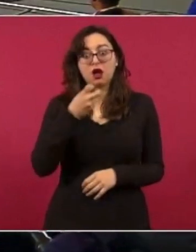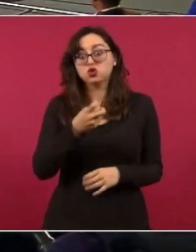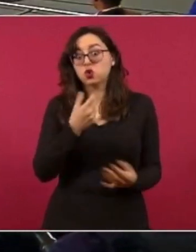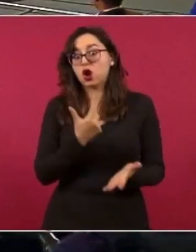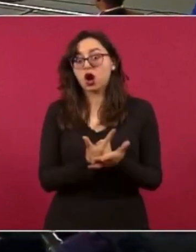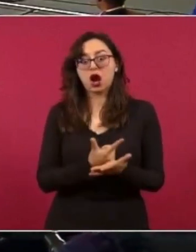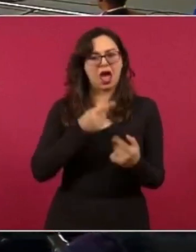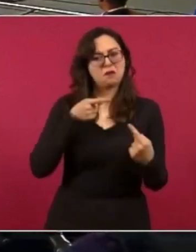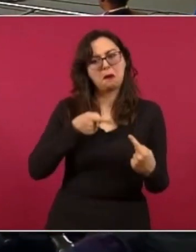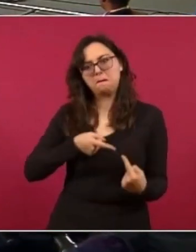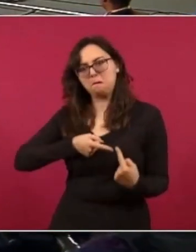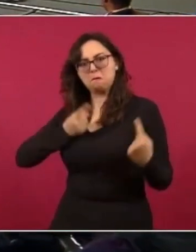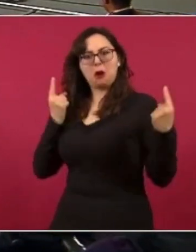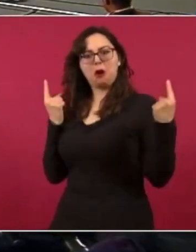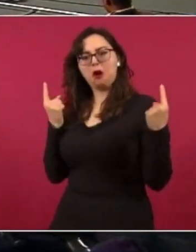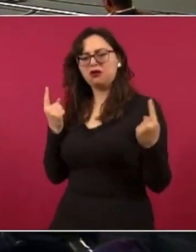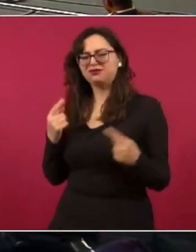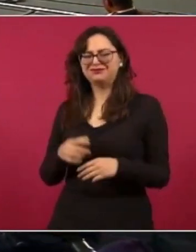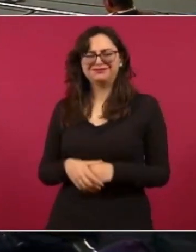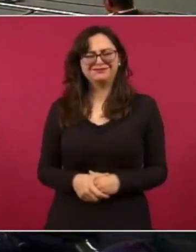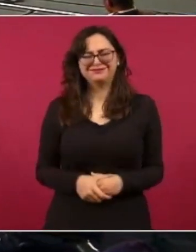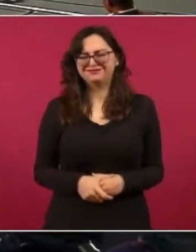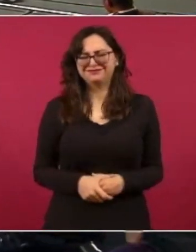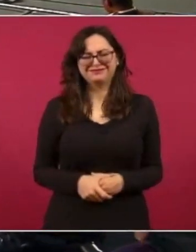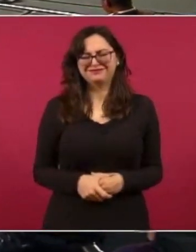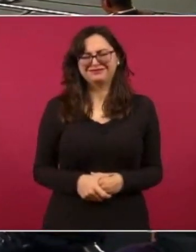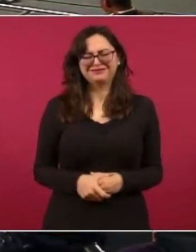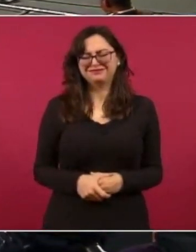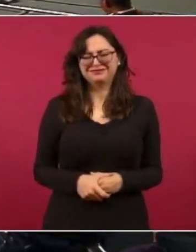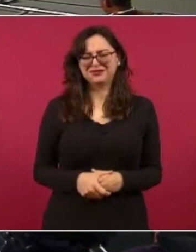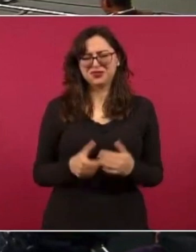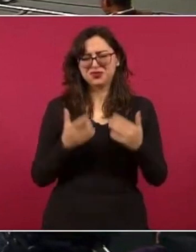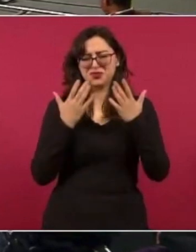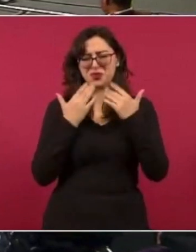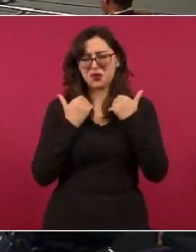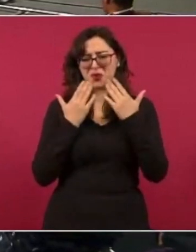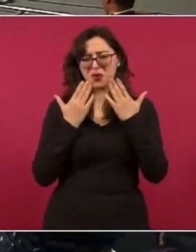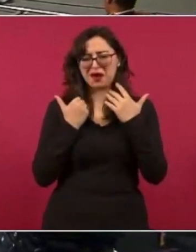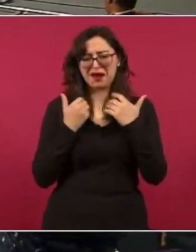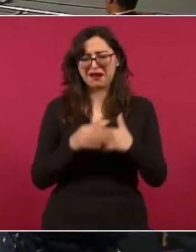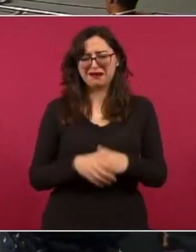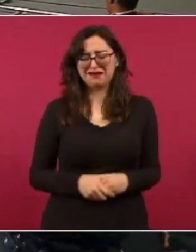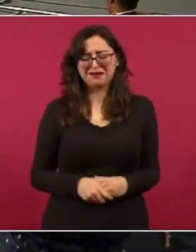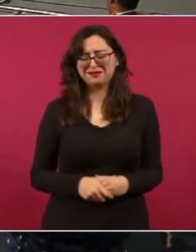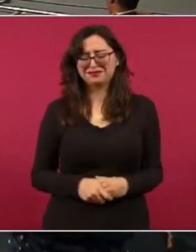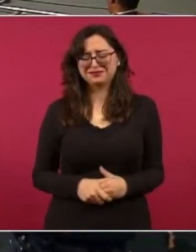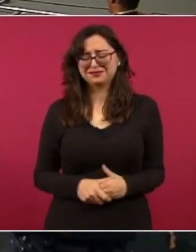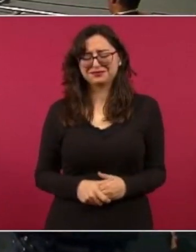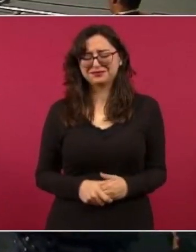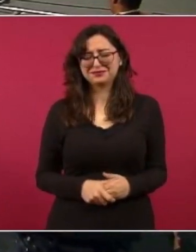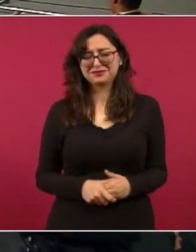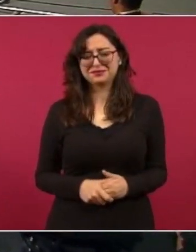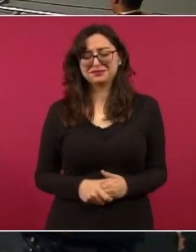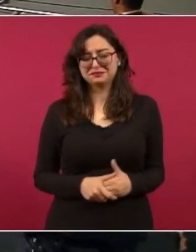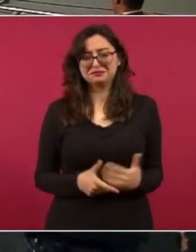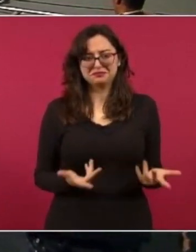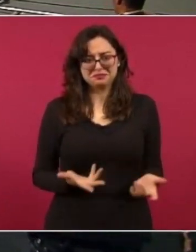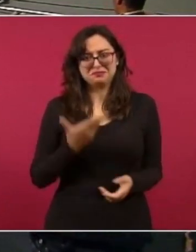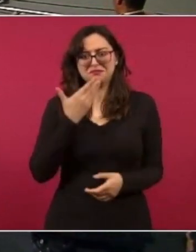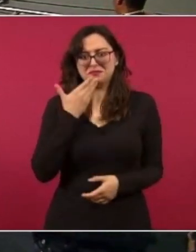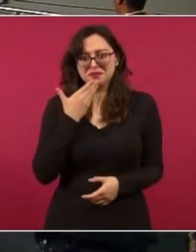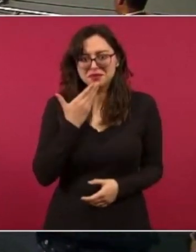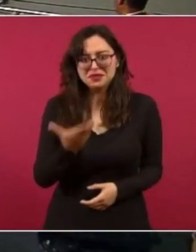ni cosa por el estilo. Yo les diría que hasta debemos celebrar